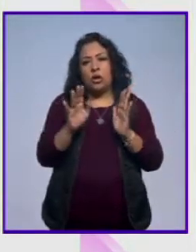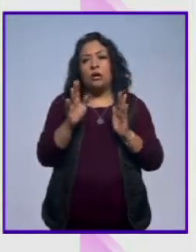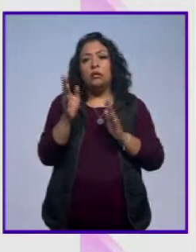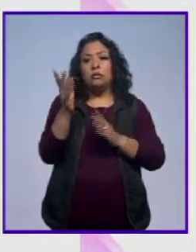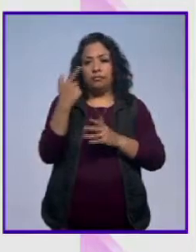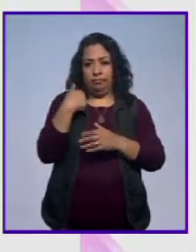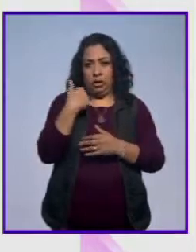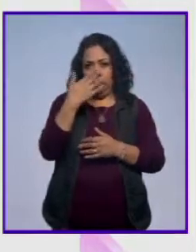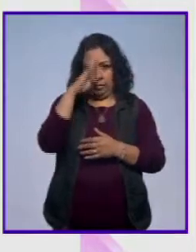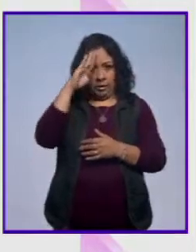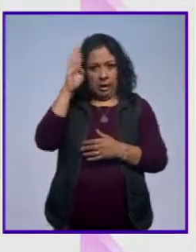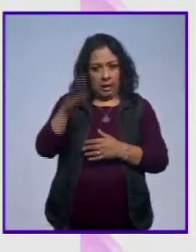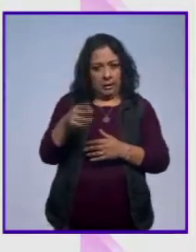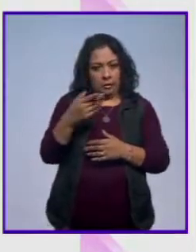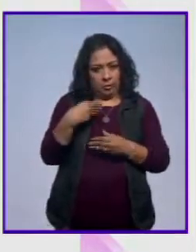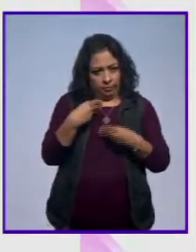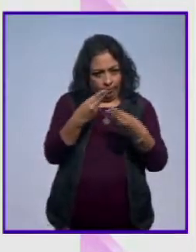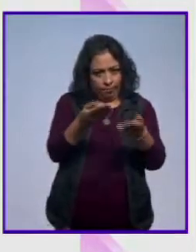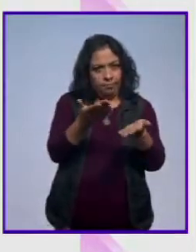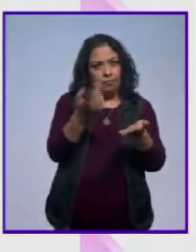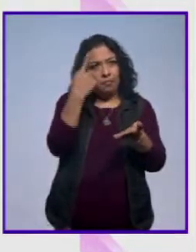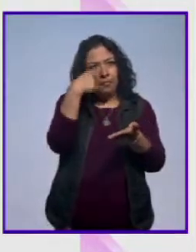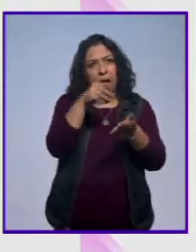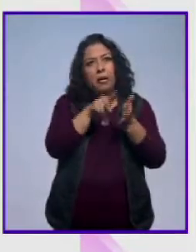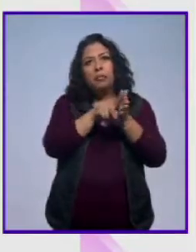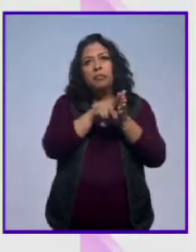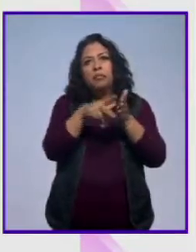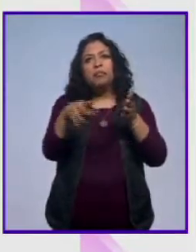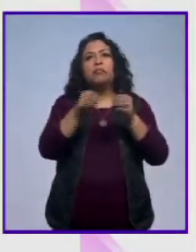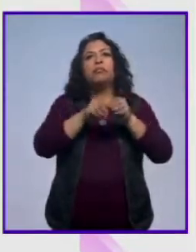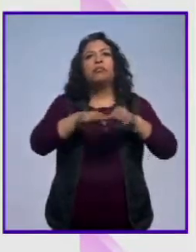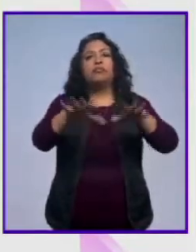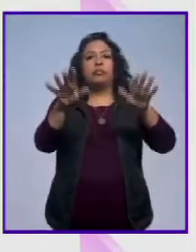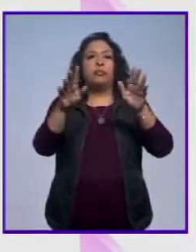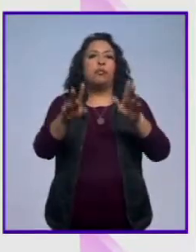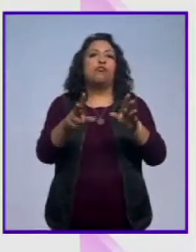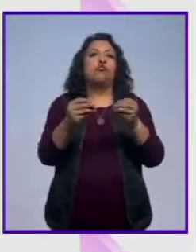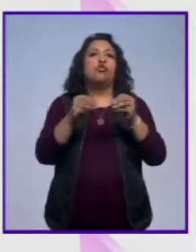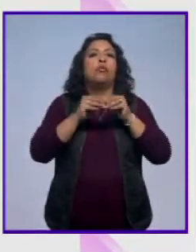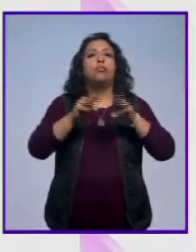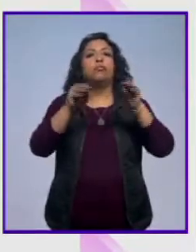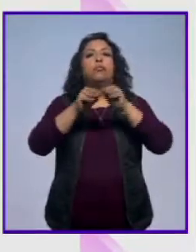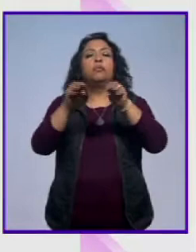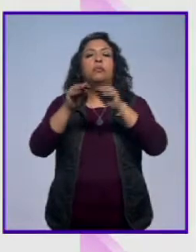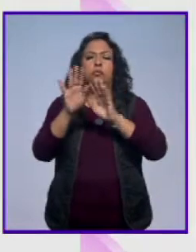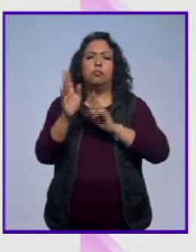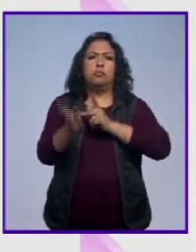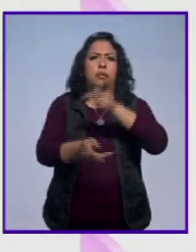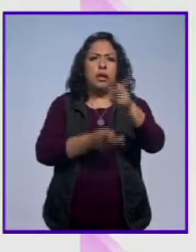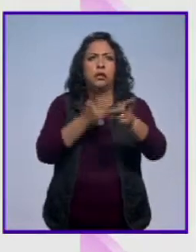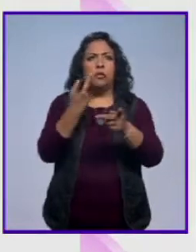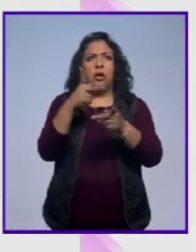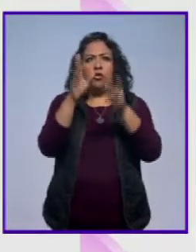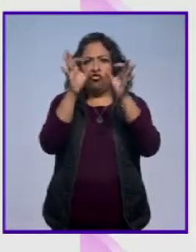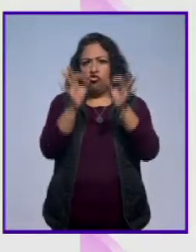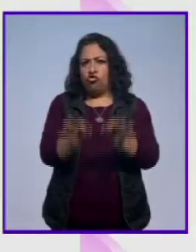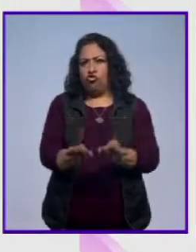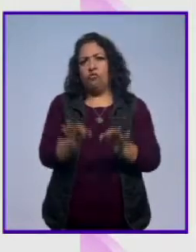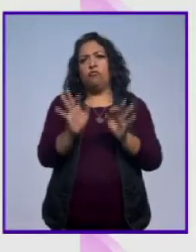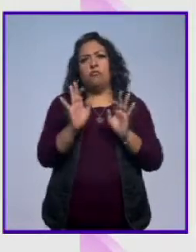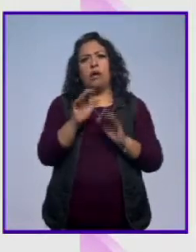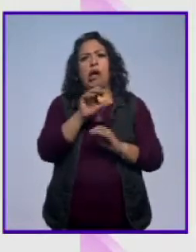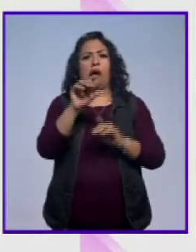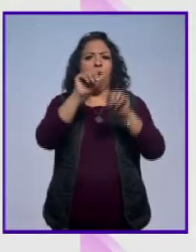prestar su talento para esas publicaciones, digamos que muy comerciales o muy difundidas, pero que le diera una calidad excepcional